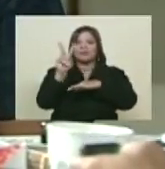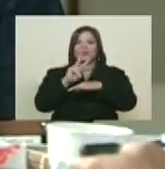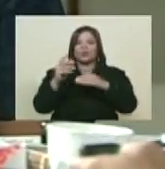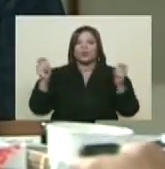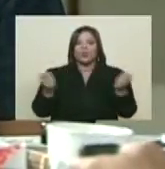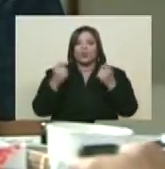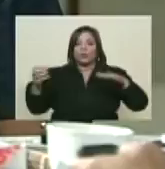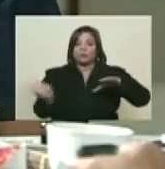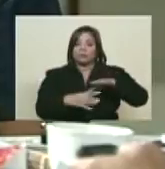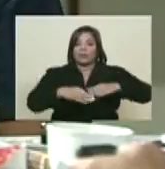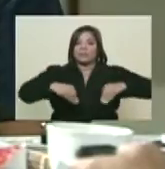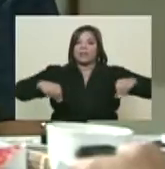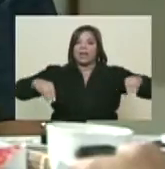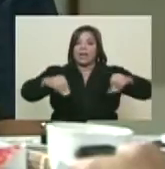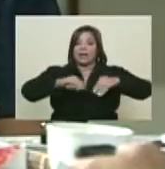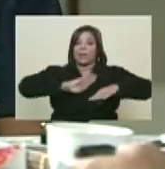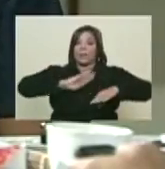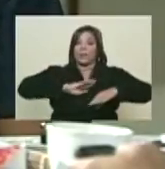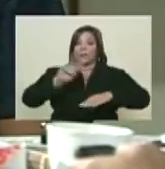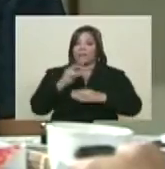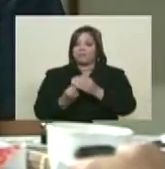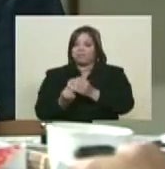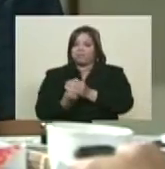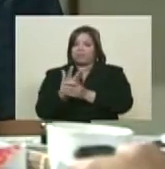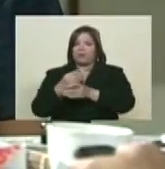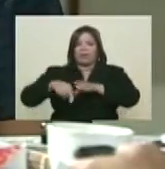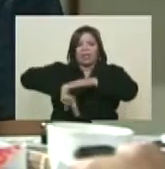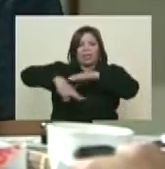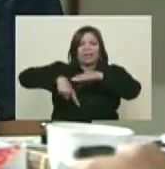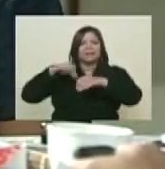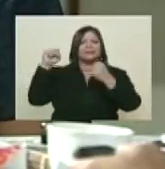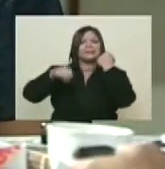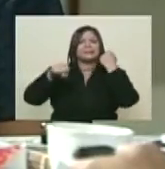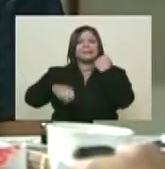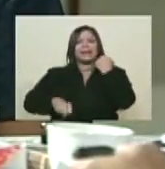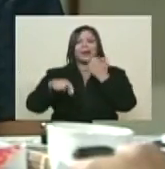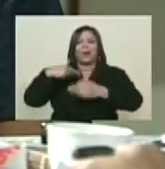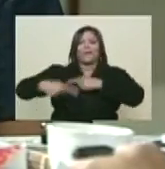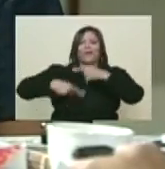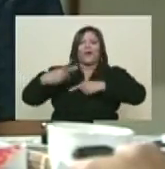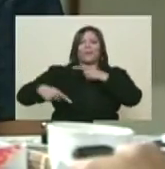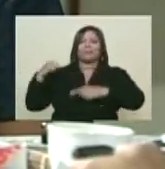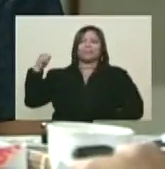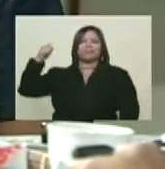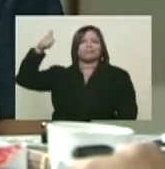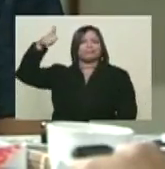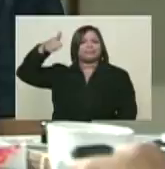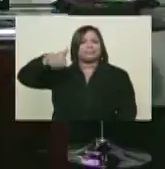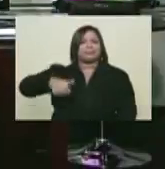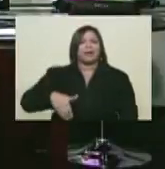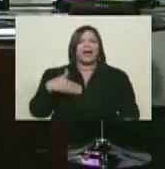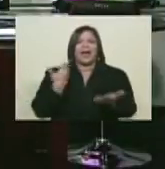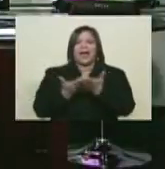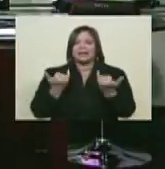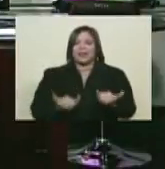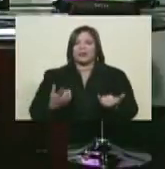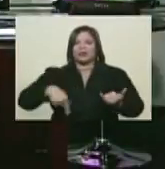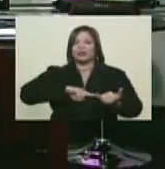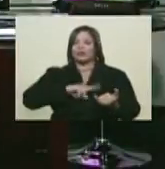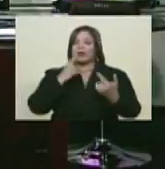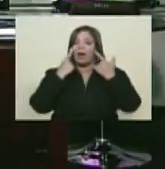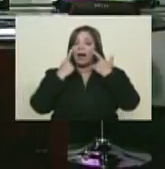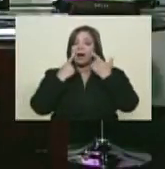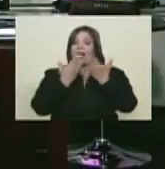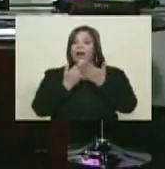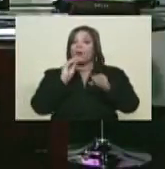depositado en la tierra, todo lo que se formó durante siglos, durante décadas y añadas, nosotros debemos verlo